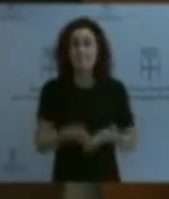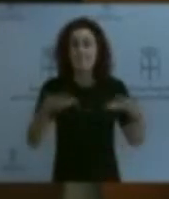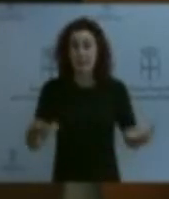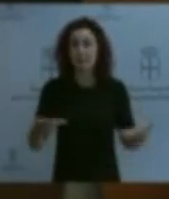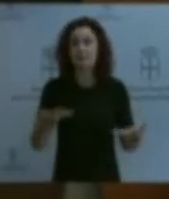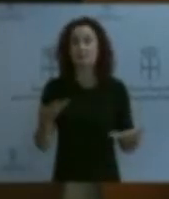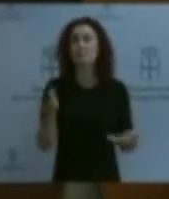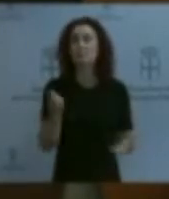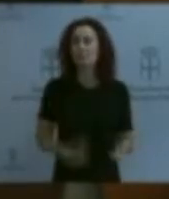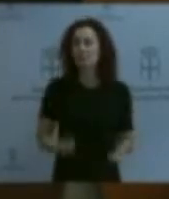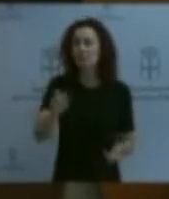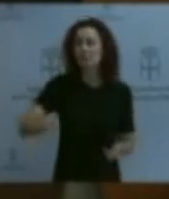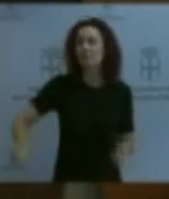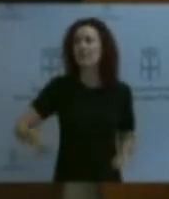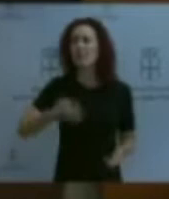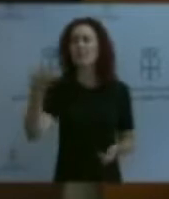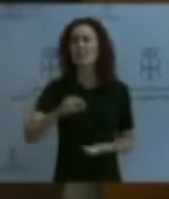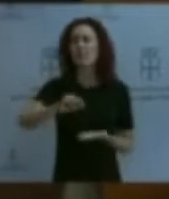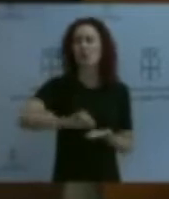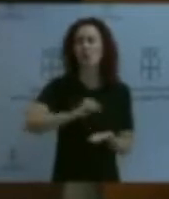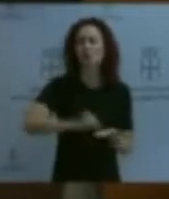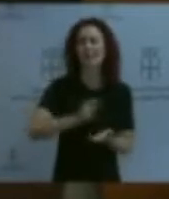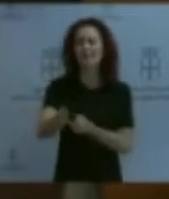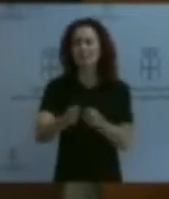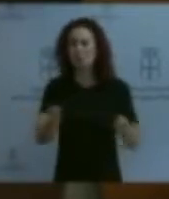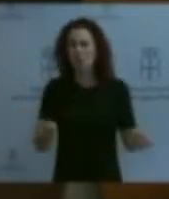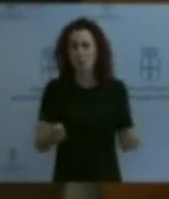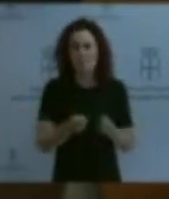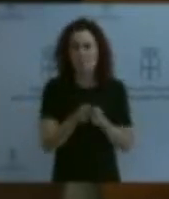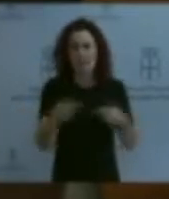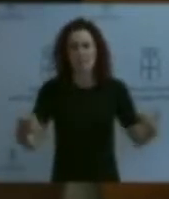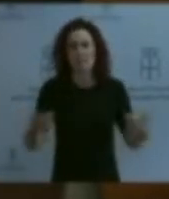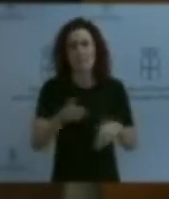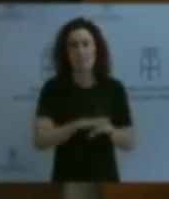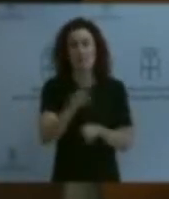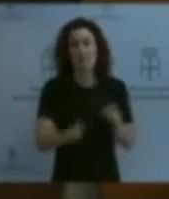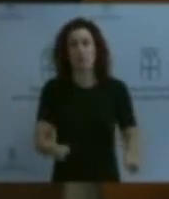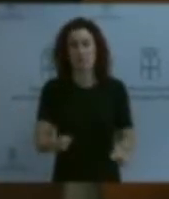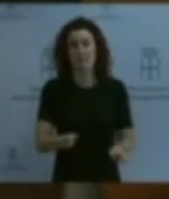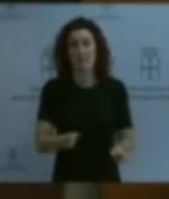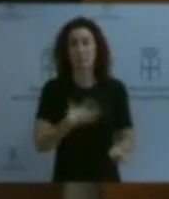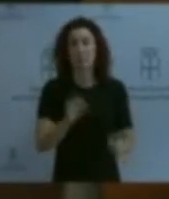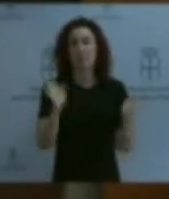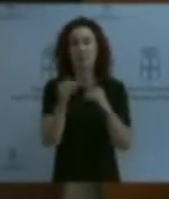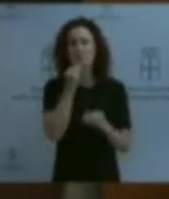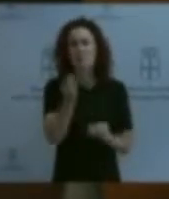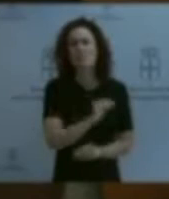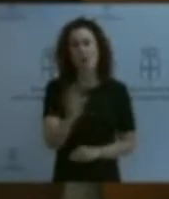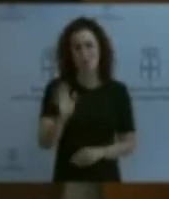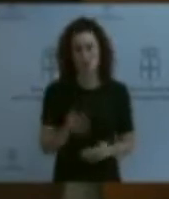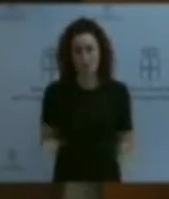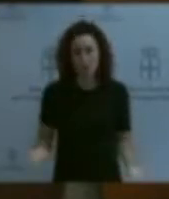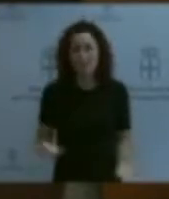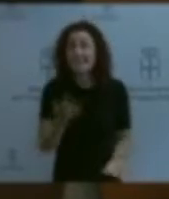más personal para que los niños y las niñas puedan tener la mejor atención posible. Si esto lo que es es una trampa para intentar